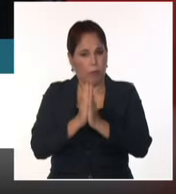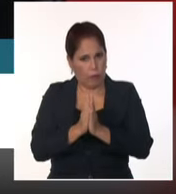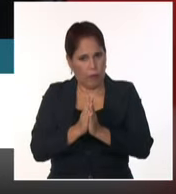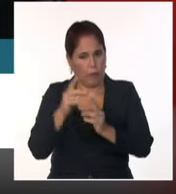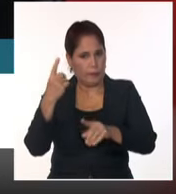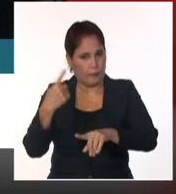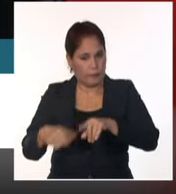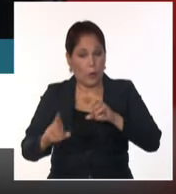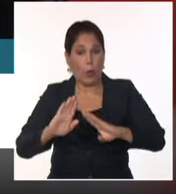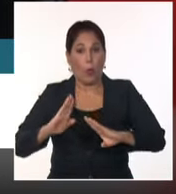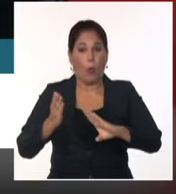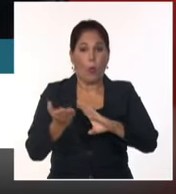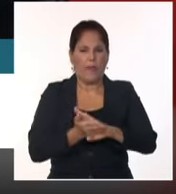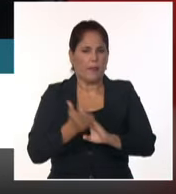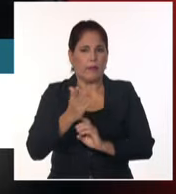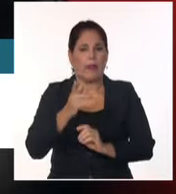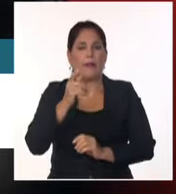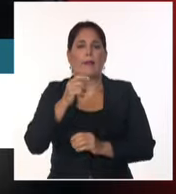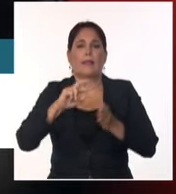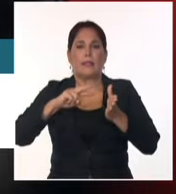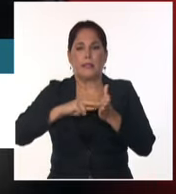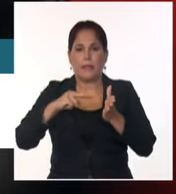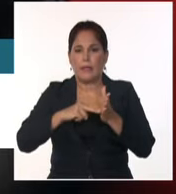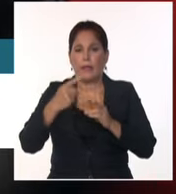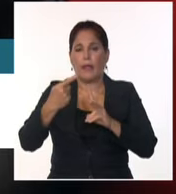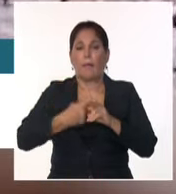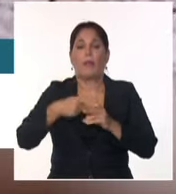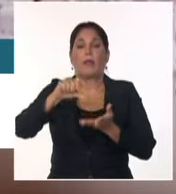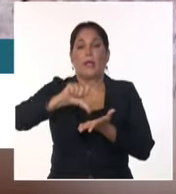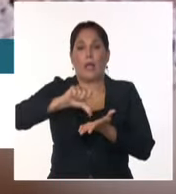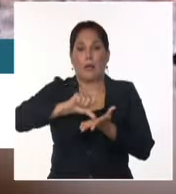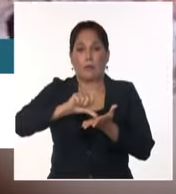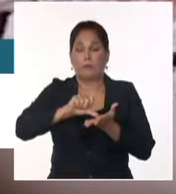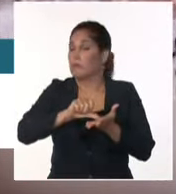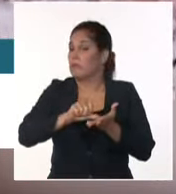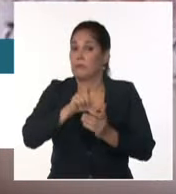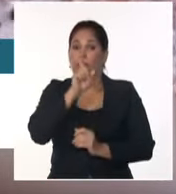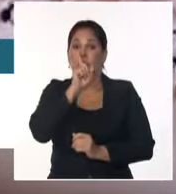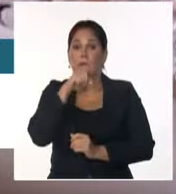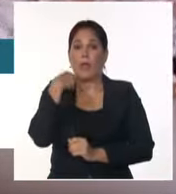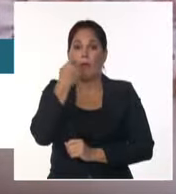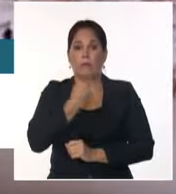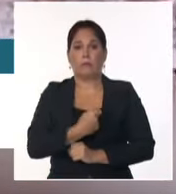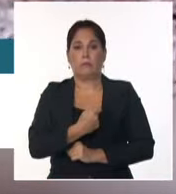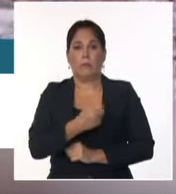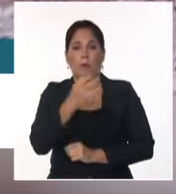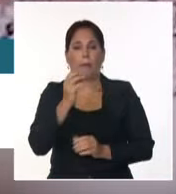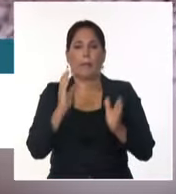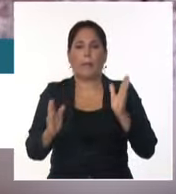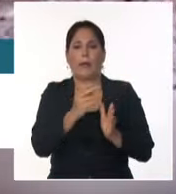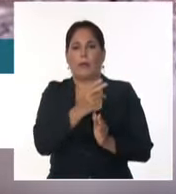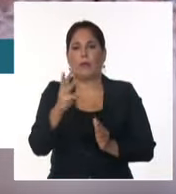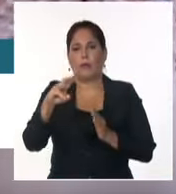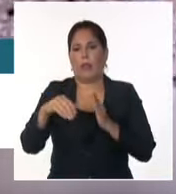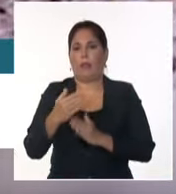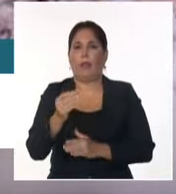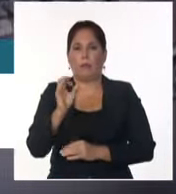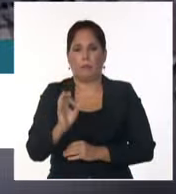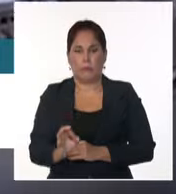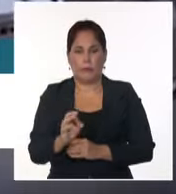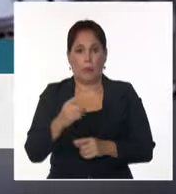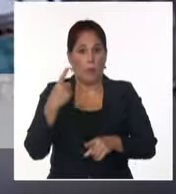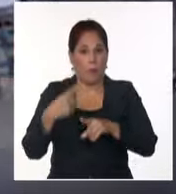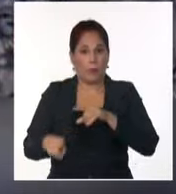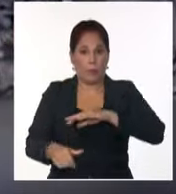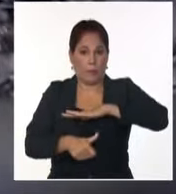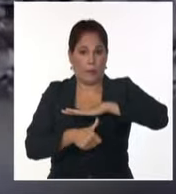condena los gobiernos de Siria e Irak, los cuales declararon duelo oficial general por un periodo de tres días. Por su parte, el